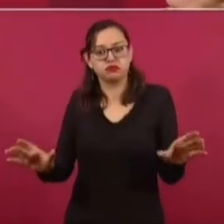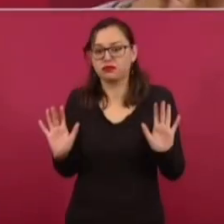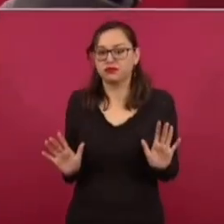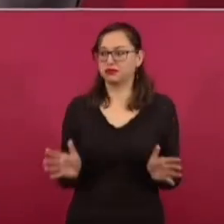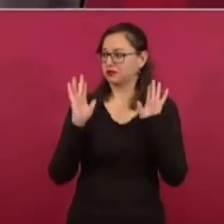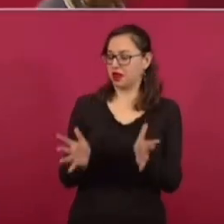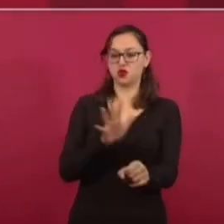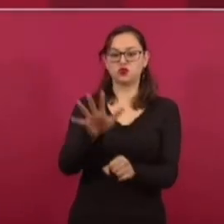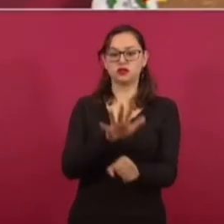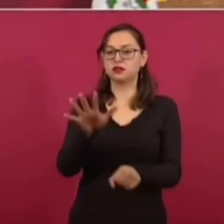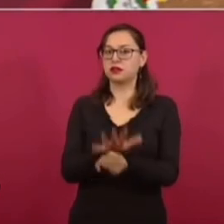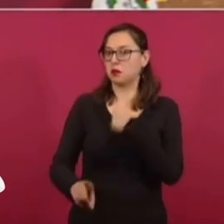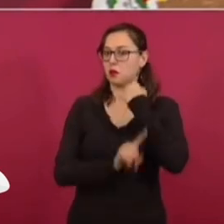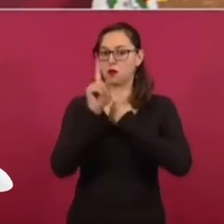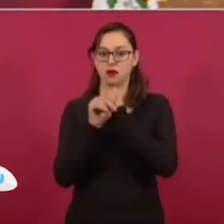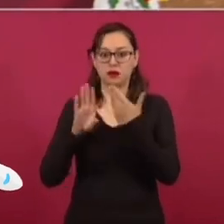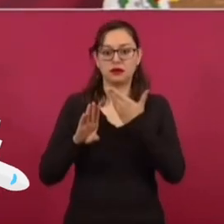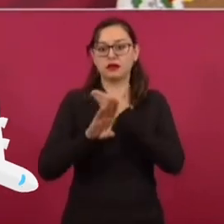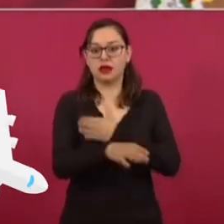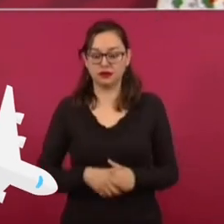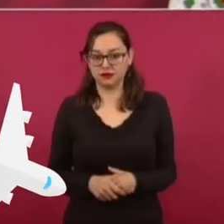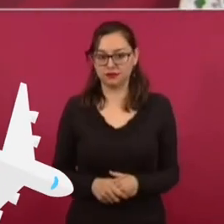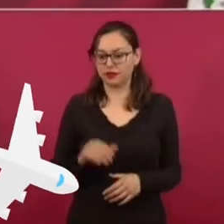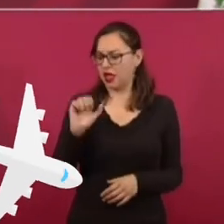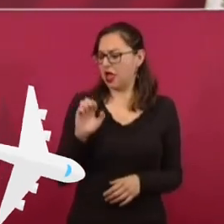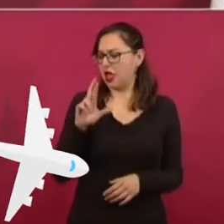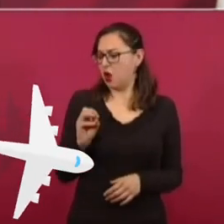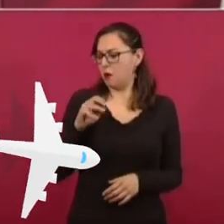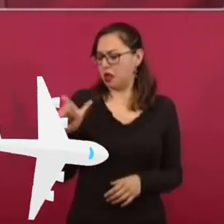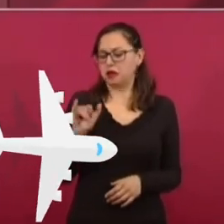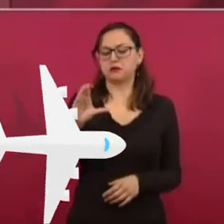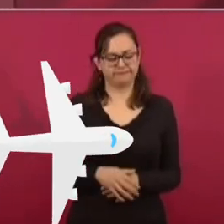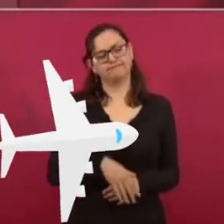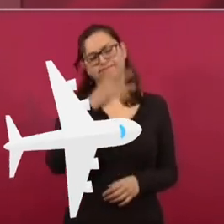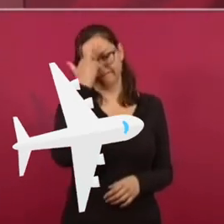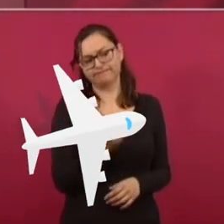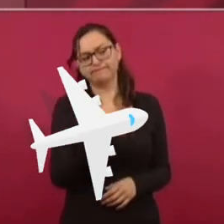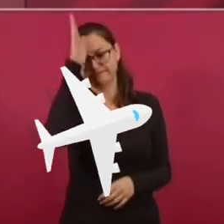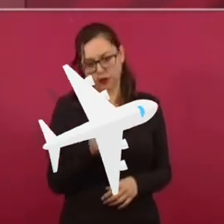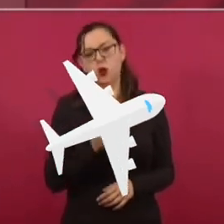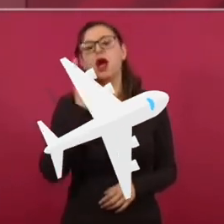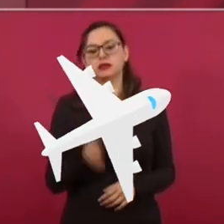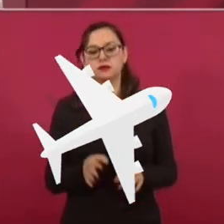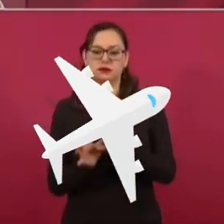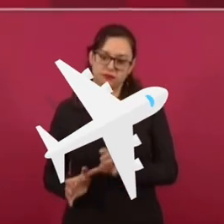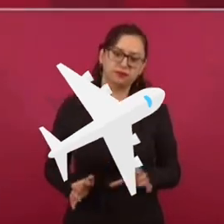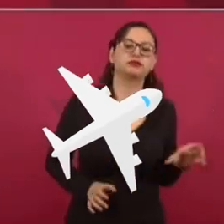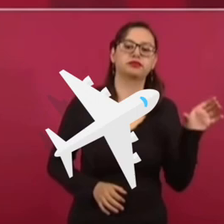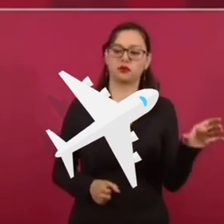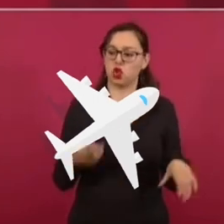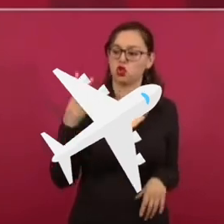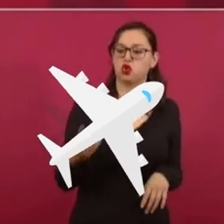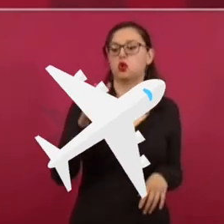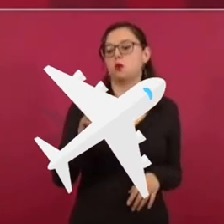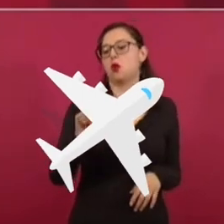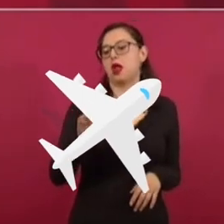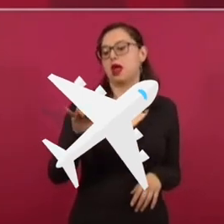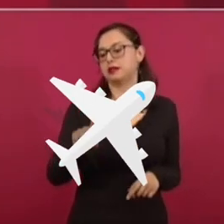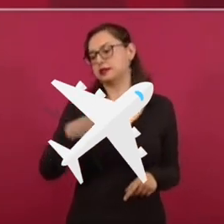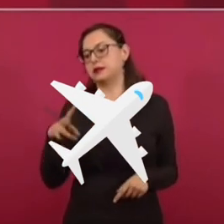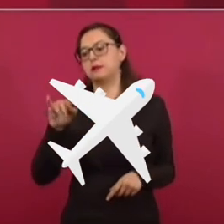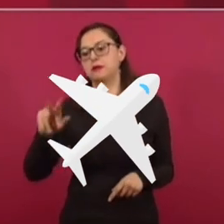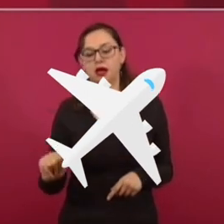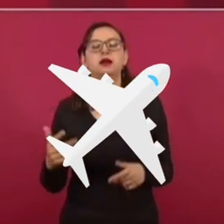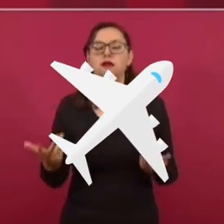Entonces el aeropuerto aceptó. Y creo que las otras dos líneas también. Pero antes de esto, ya